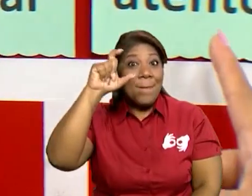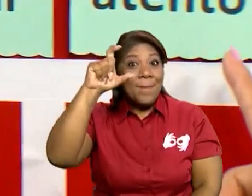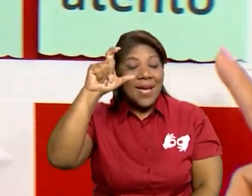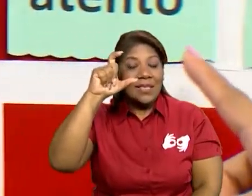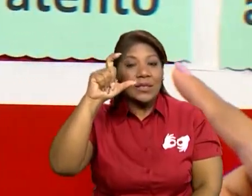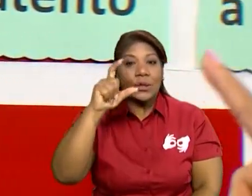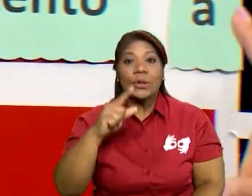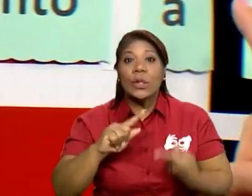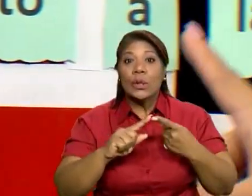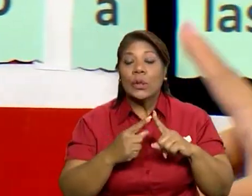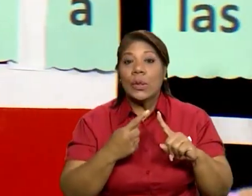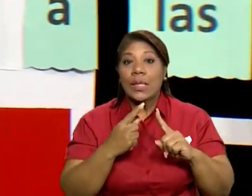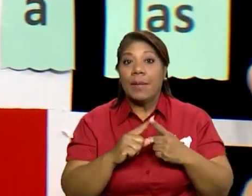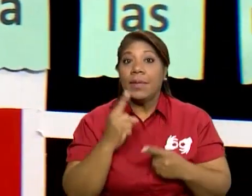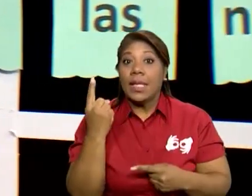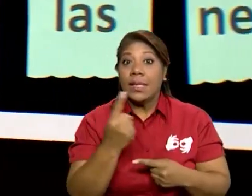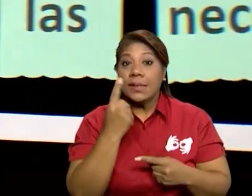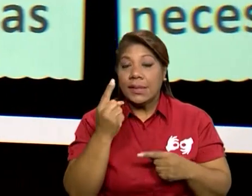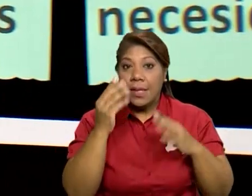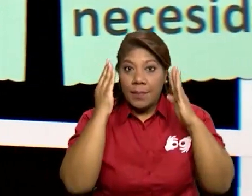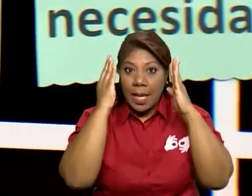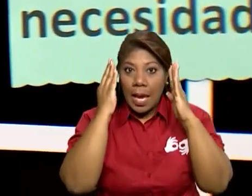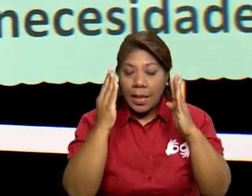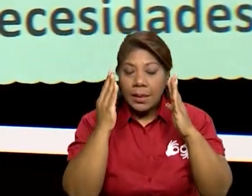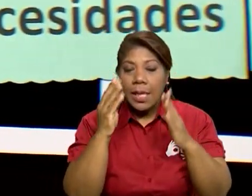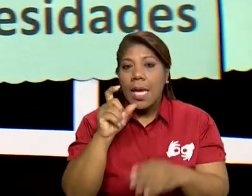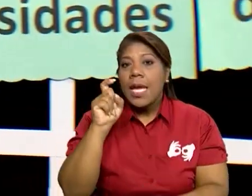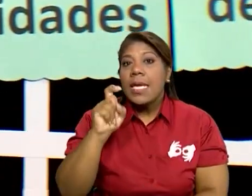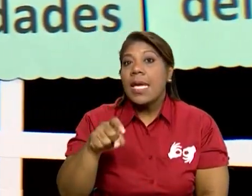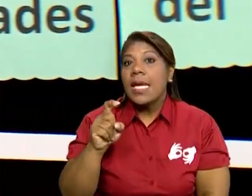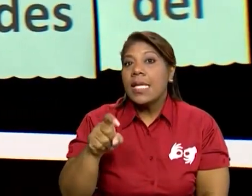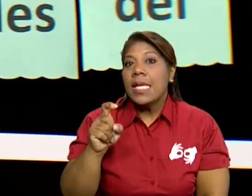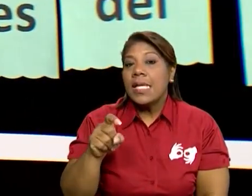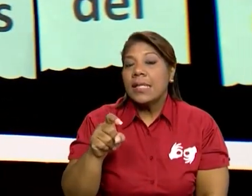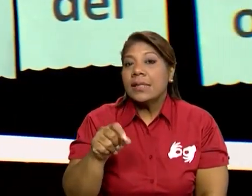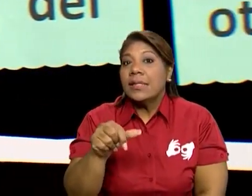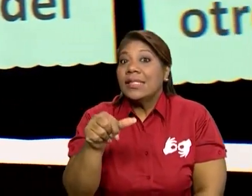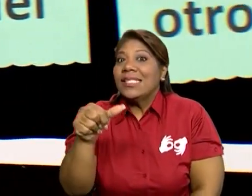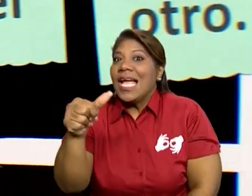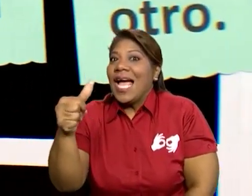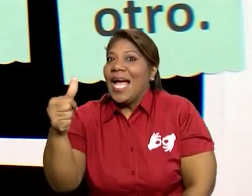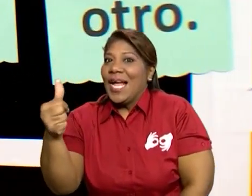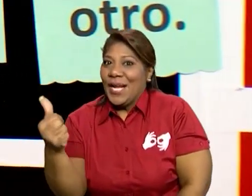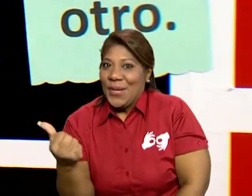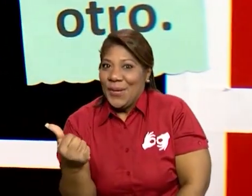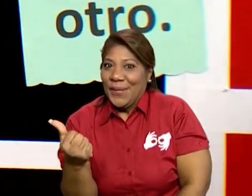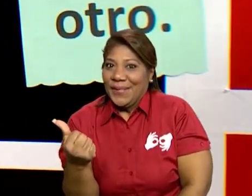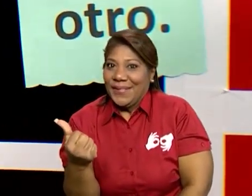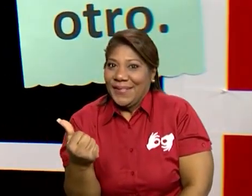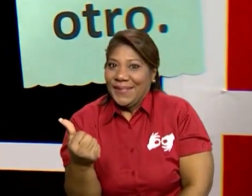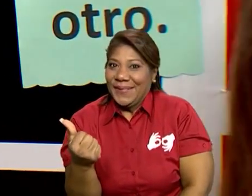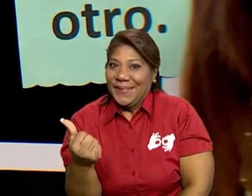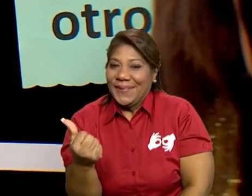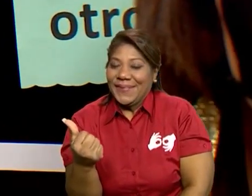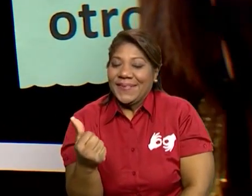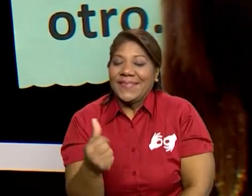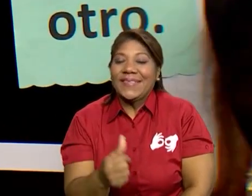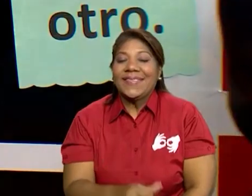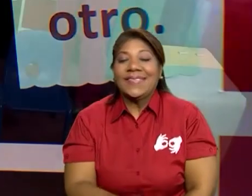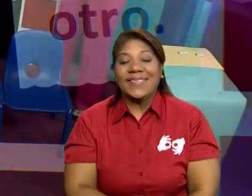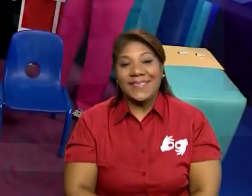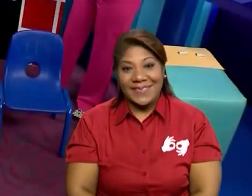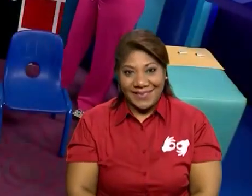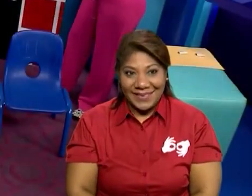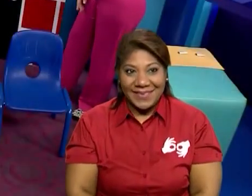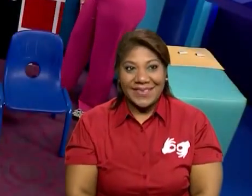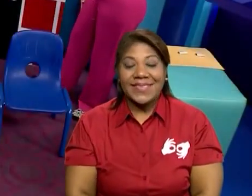estar atento a las necesidades del otro. Muy bien. Le estamos dando ese